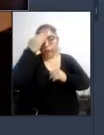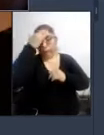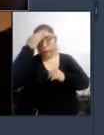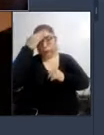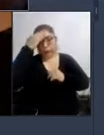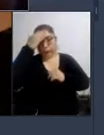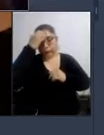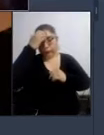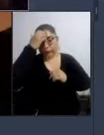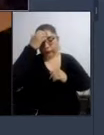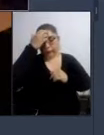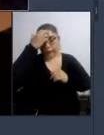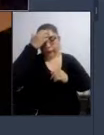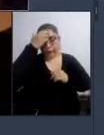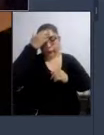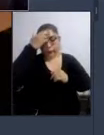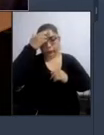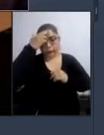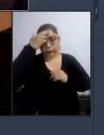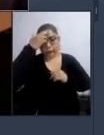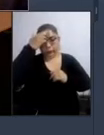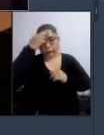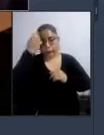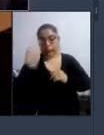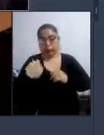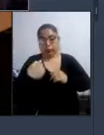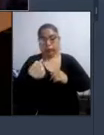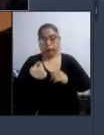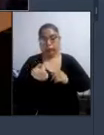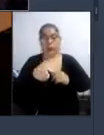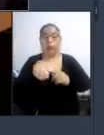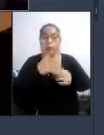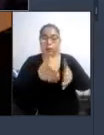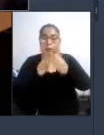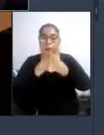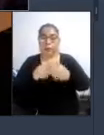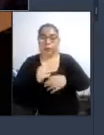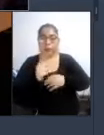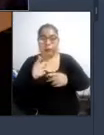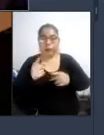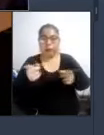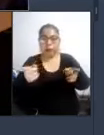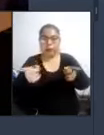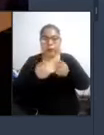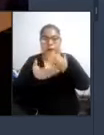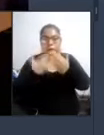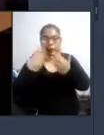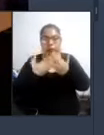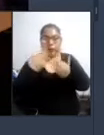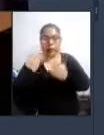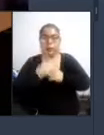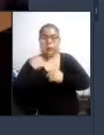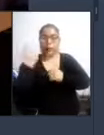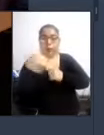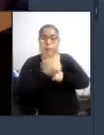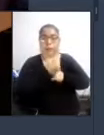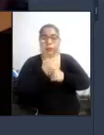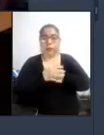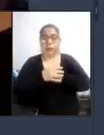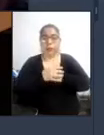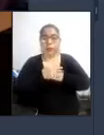hay sería conveniente y muy útil para todos poder